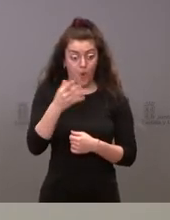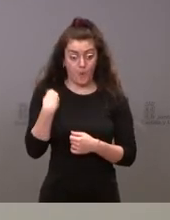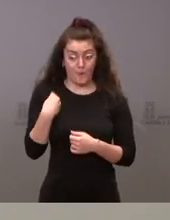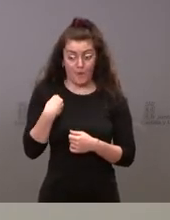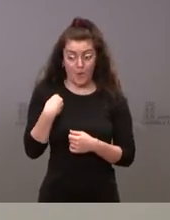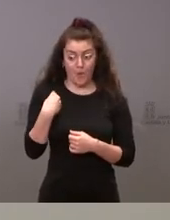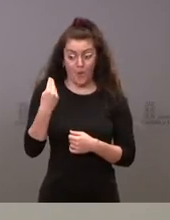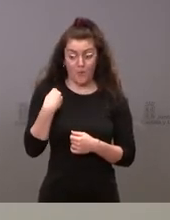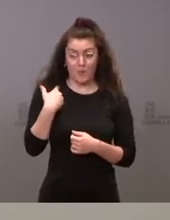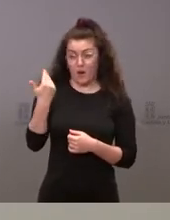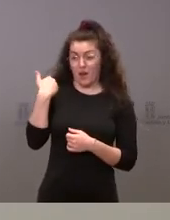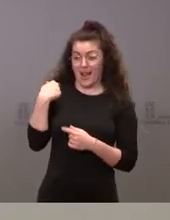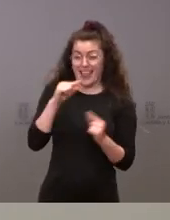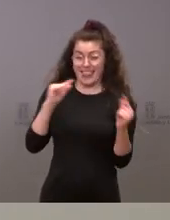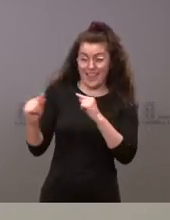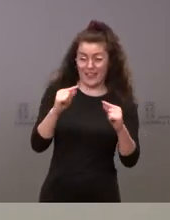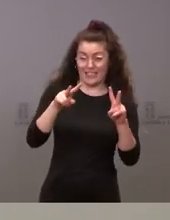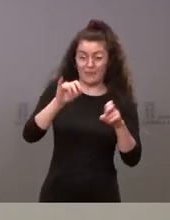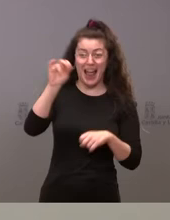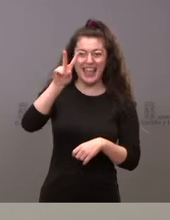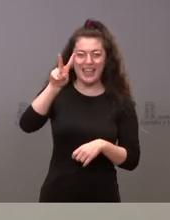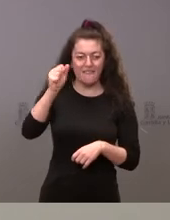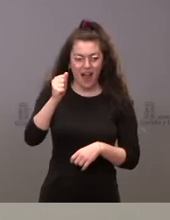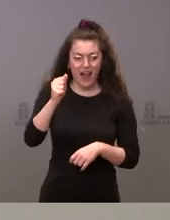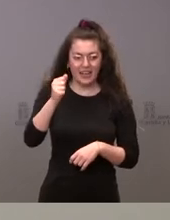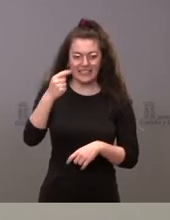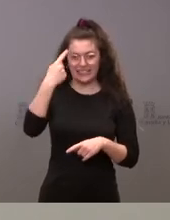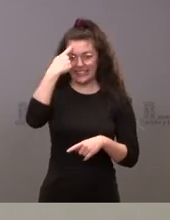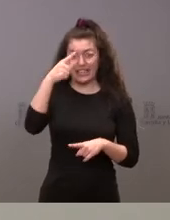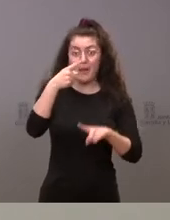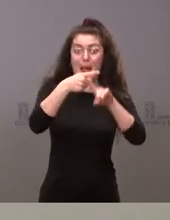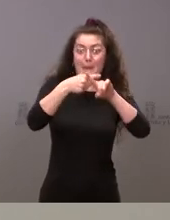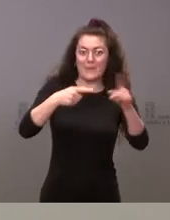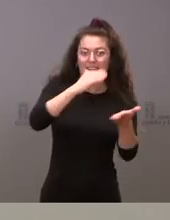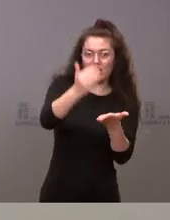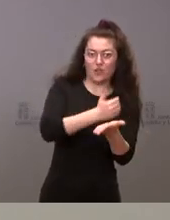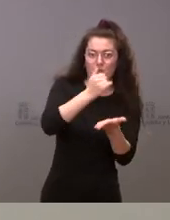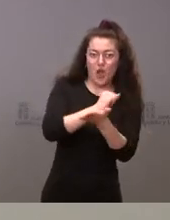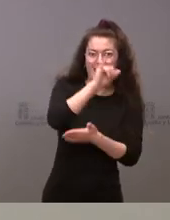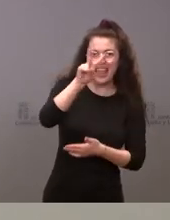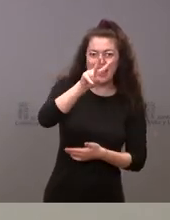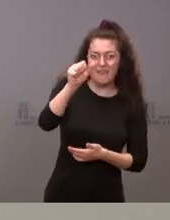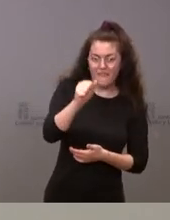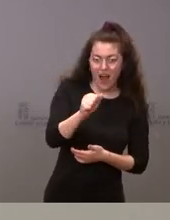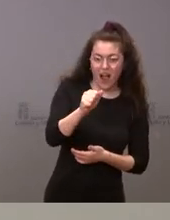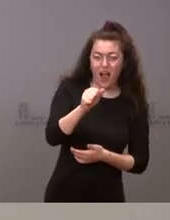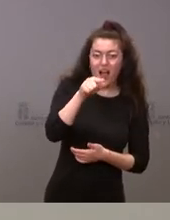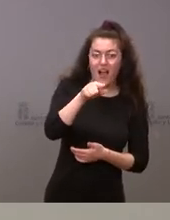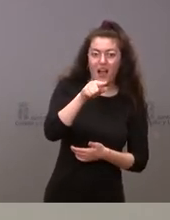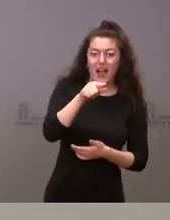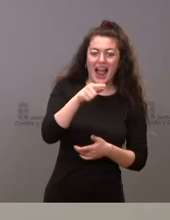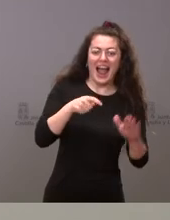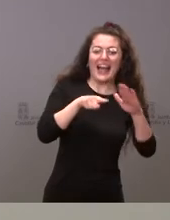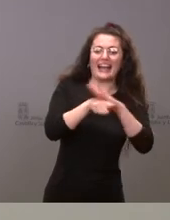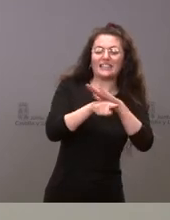debate que tuvimos en torno al IVA que la mitad de la recaudación del IVA menorista que se produce en Castilla y León es gestionado por la comunidad autormal igual